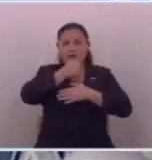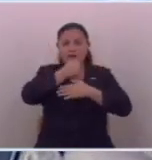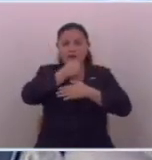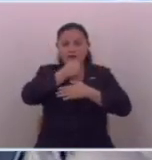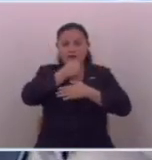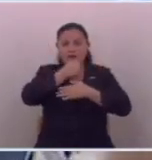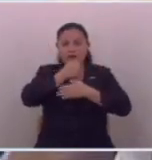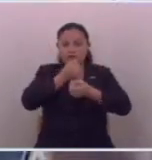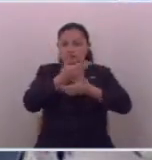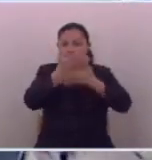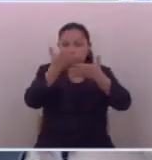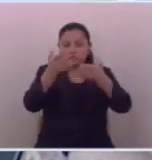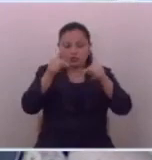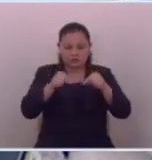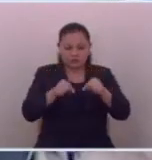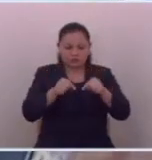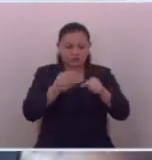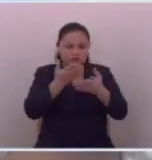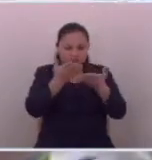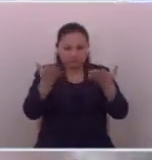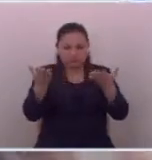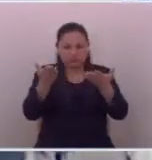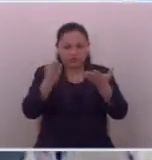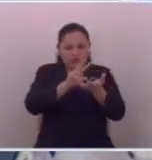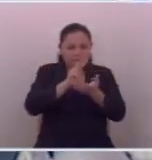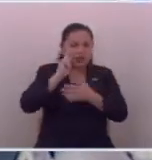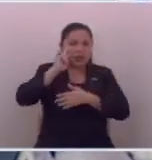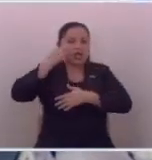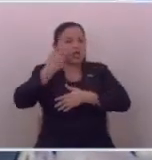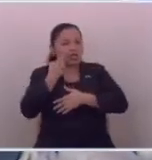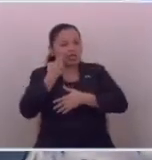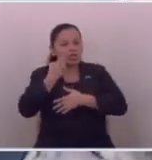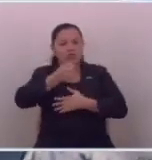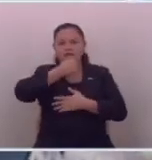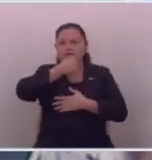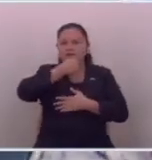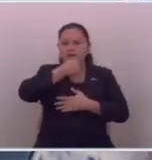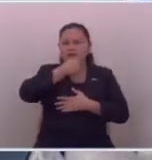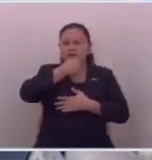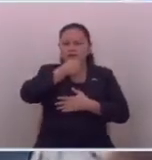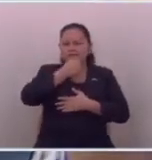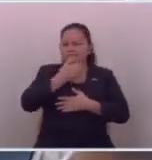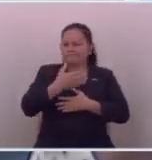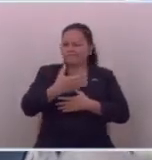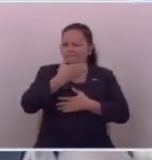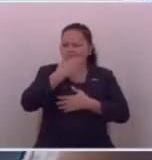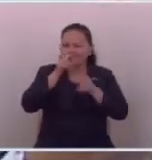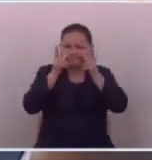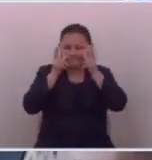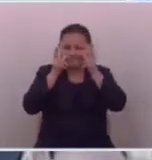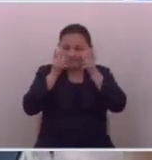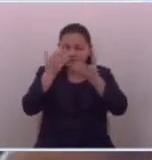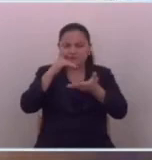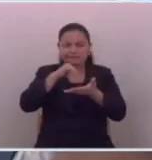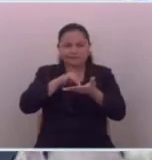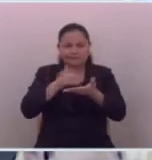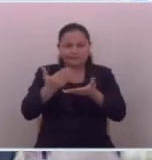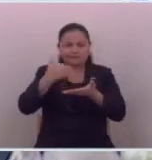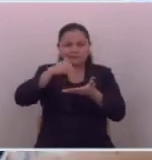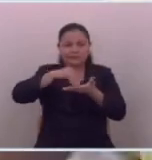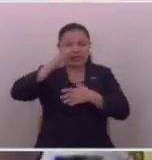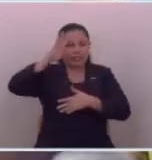quieren ahora venir y a distorsionar la información es tan complicado escucharle repetir